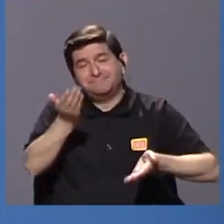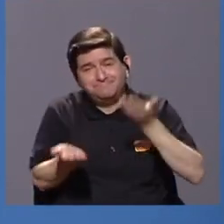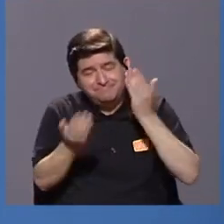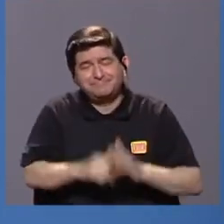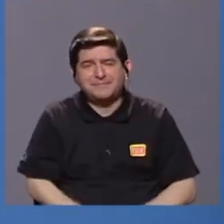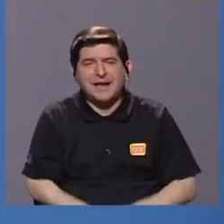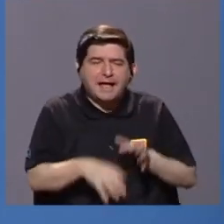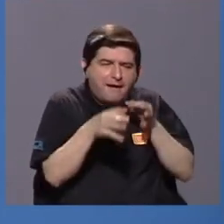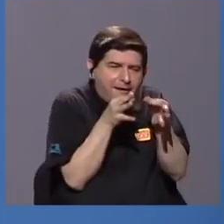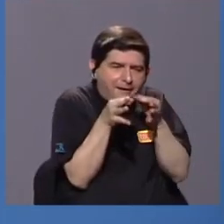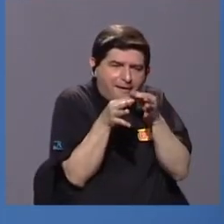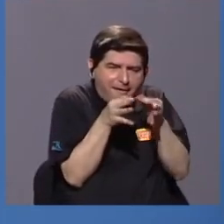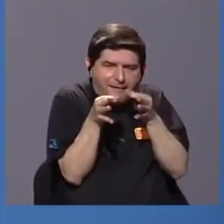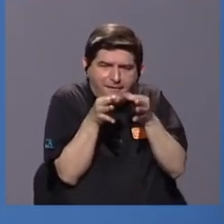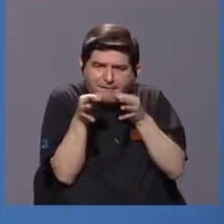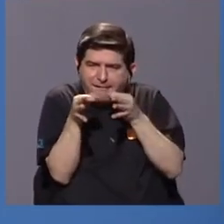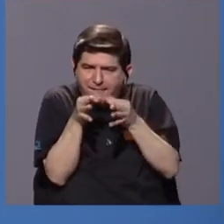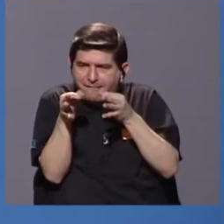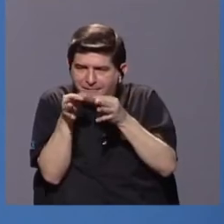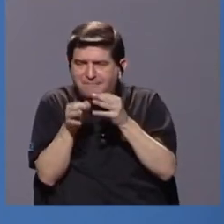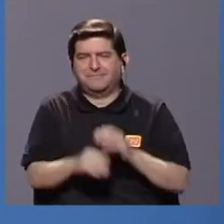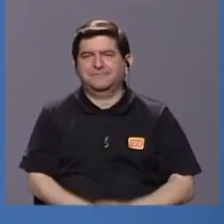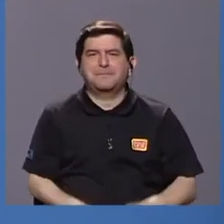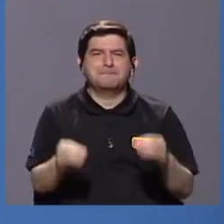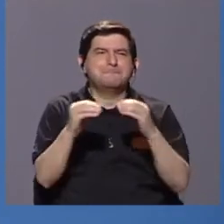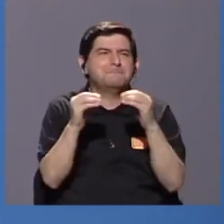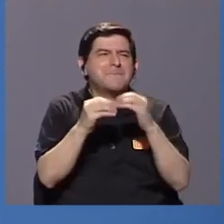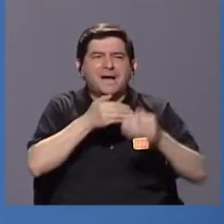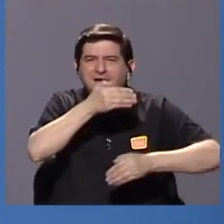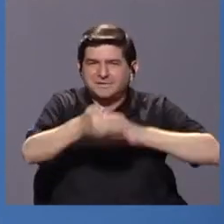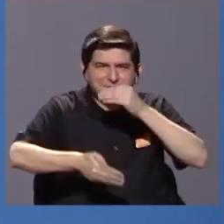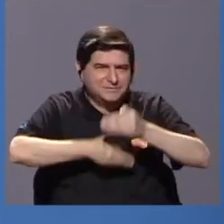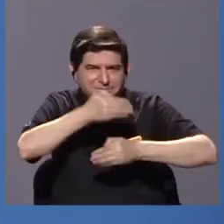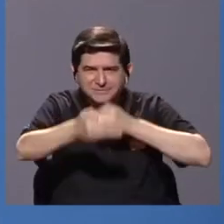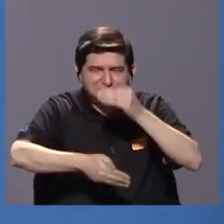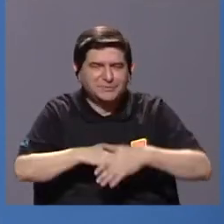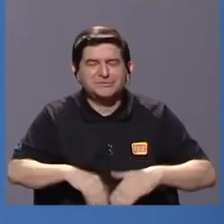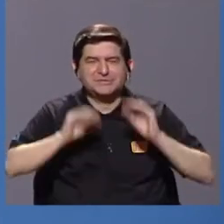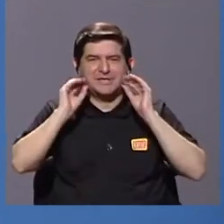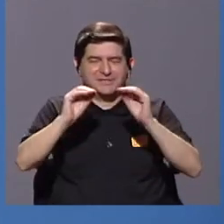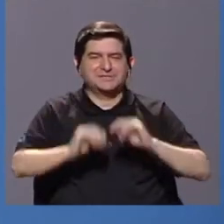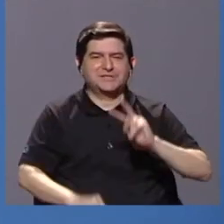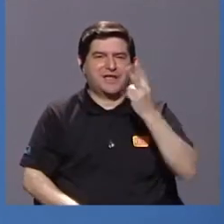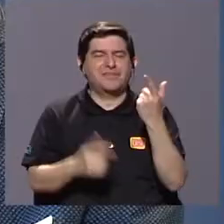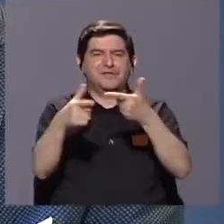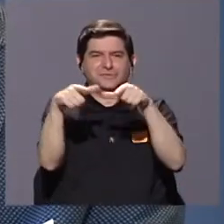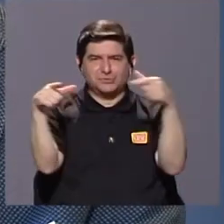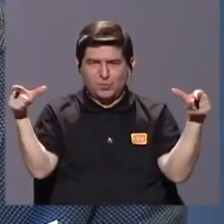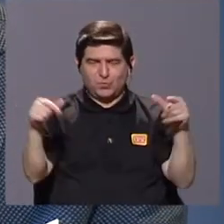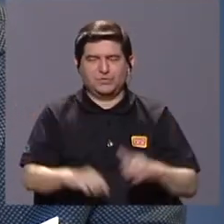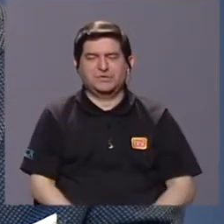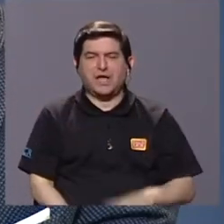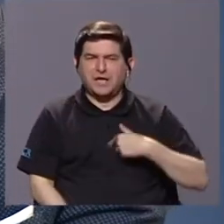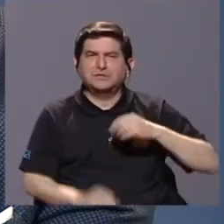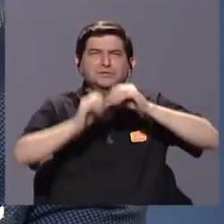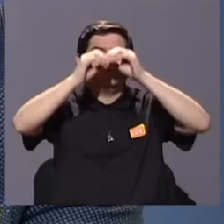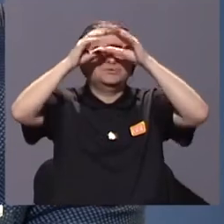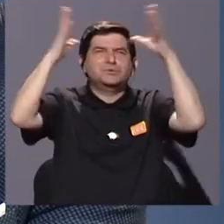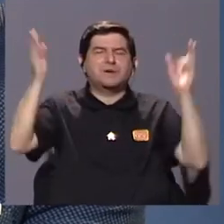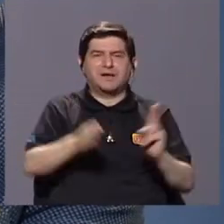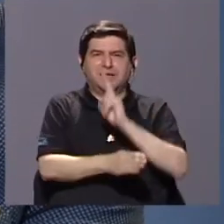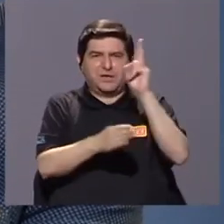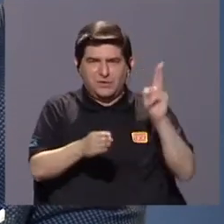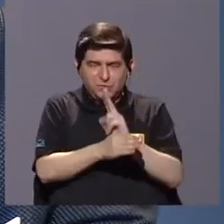con explicaciones, ¿verdad? Y más con procesos de enseñanza de segunda lengua. Yo me imagino, Guillermo, que está siendo